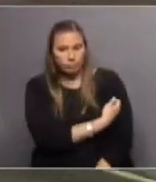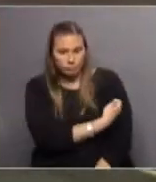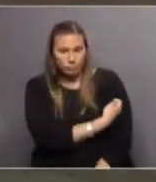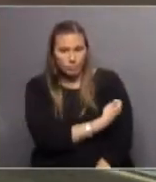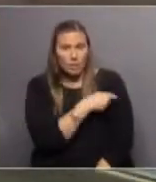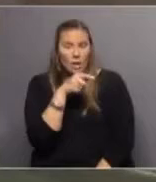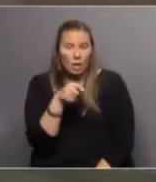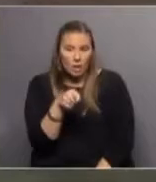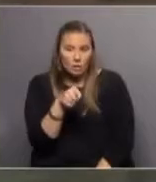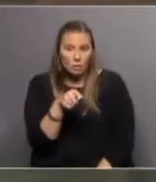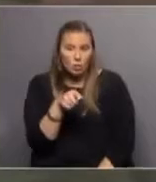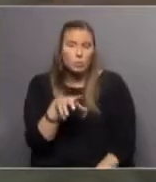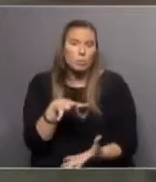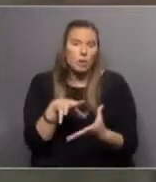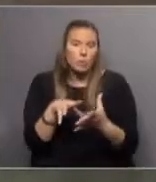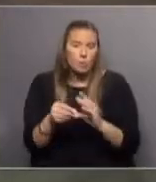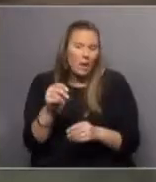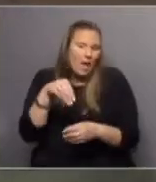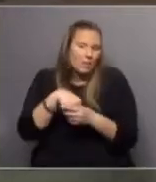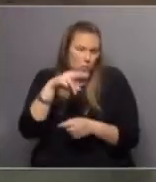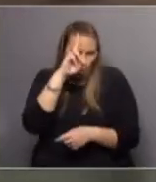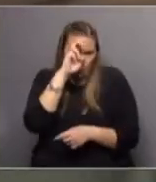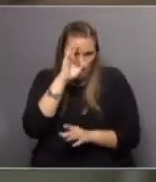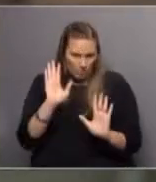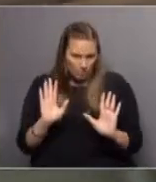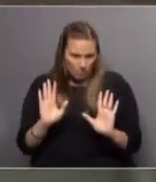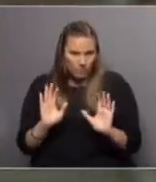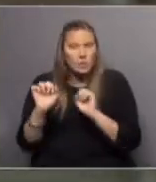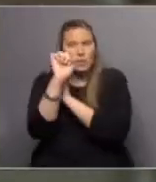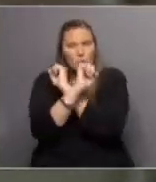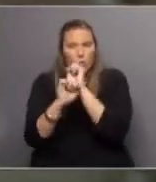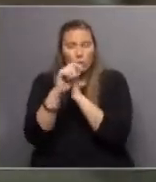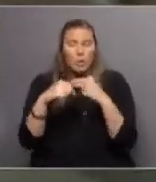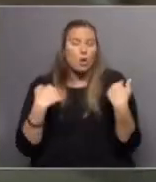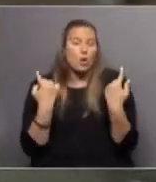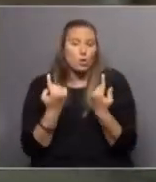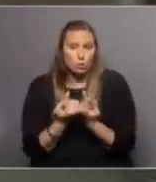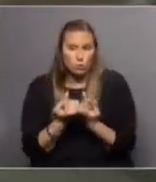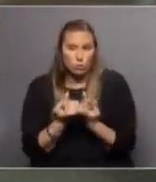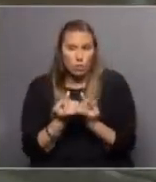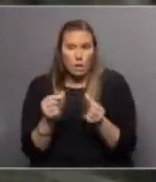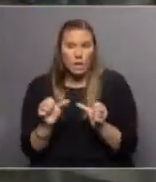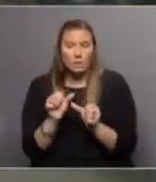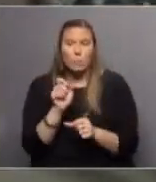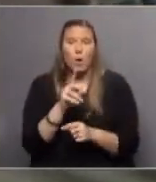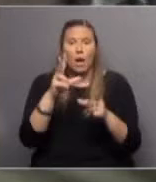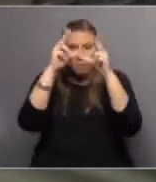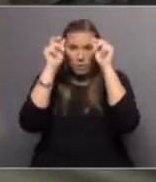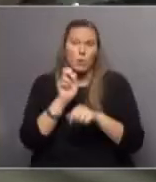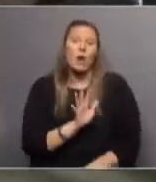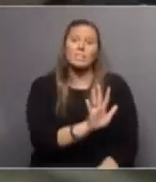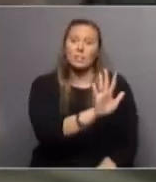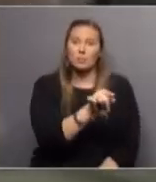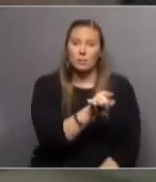Todo esto es una operación que se hace de manera intrahospitalaria. En la tecnología que nosotros producimos esto le llega así al enfermero.